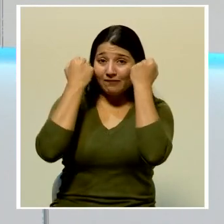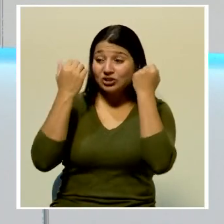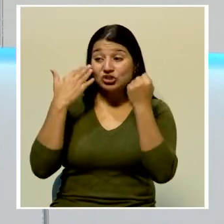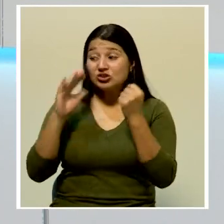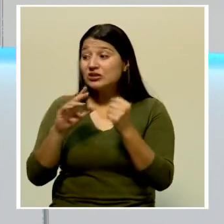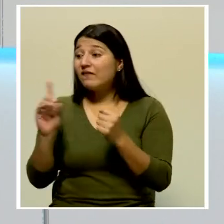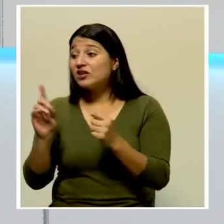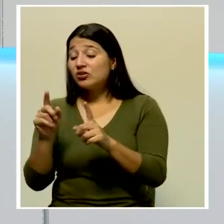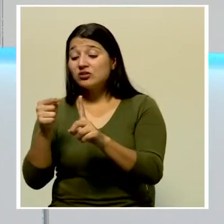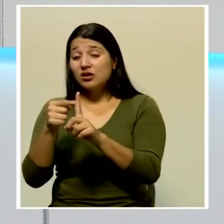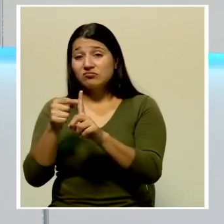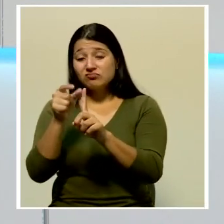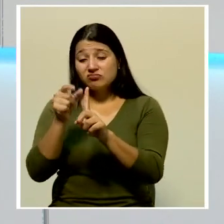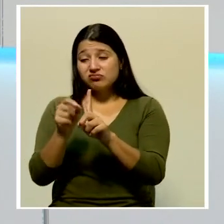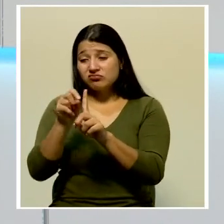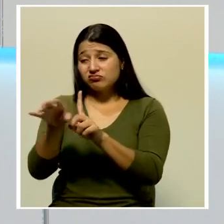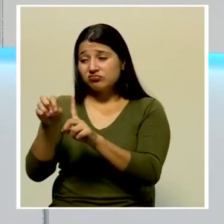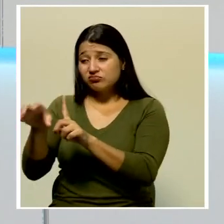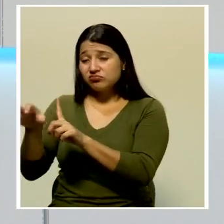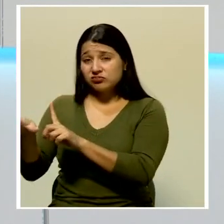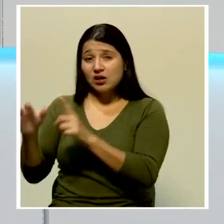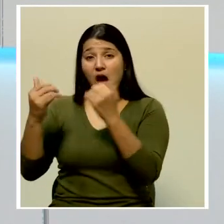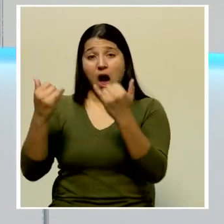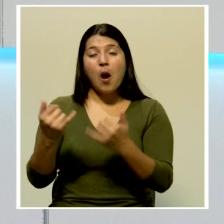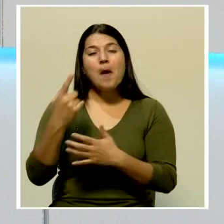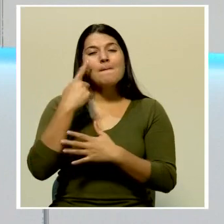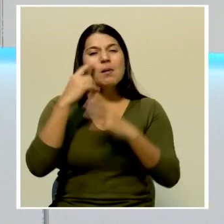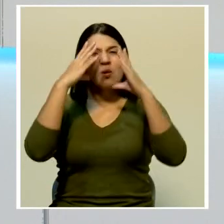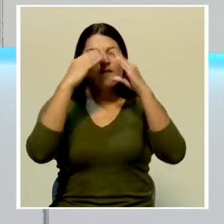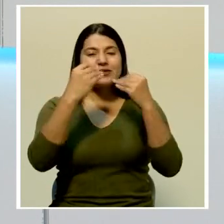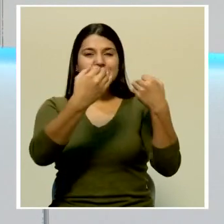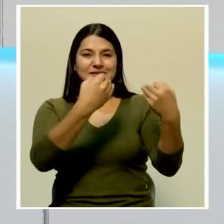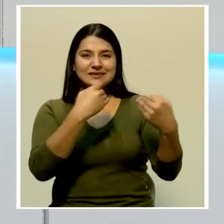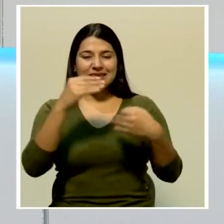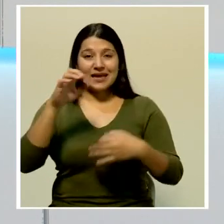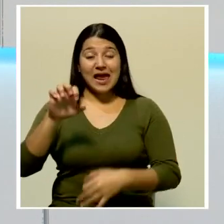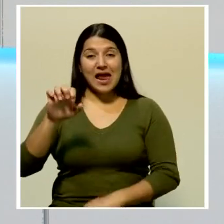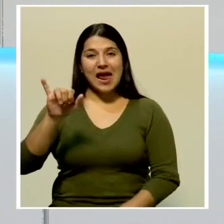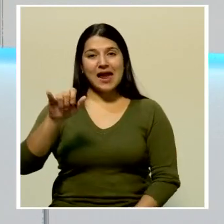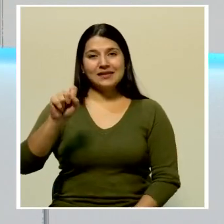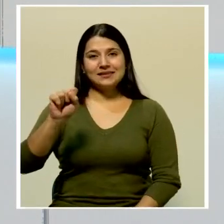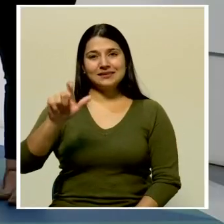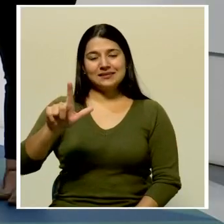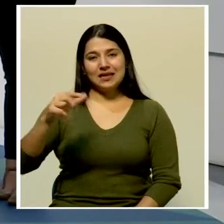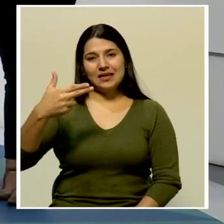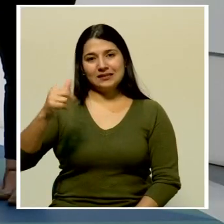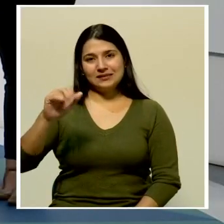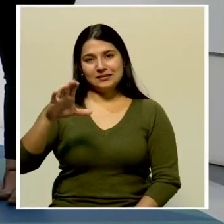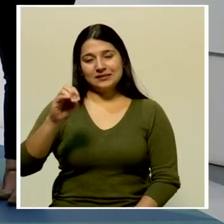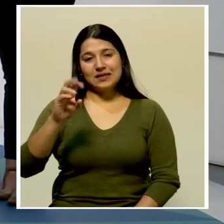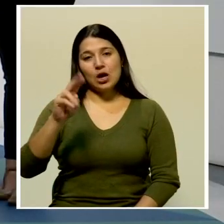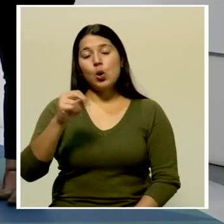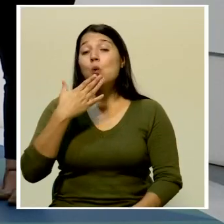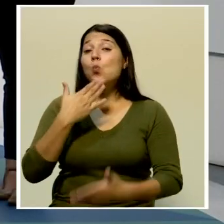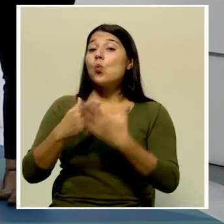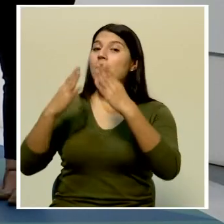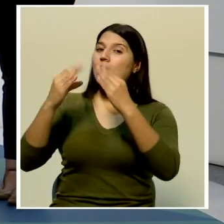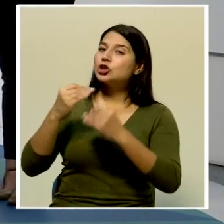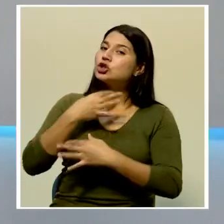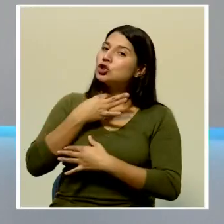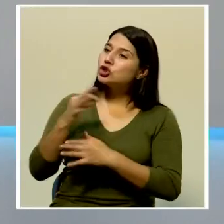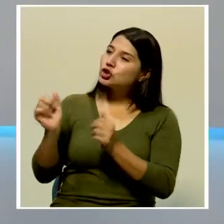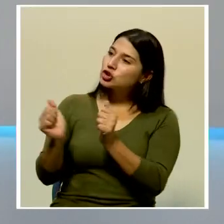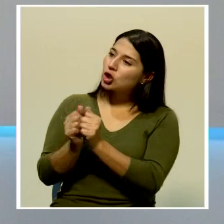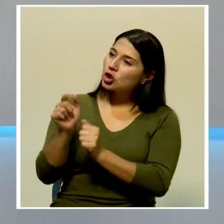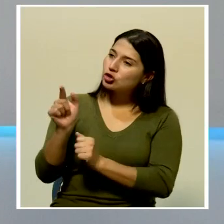otras informaciones nos las presenta nuestra compañera Eisel Chacón. Buenas noches, Eisel. Buenas noches, don Ernesto. Un gusto estar con usted y también con